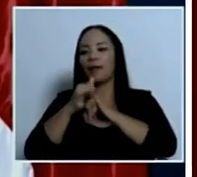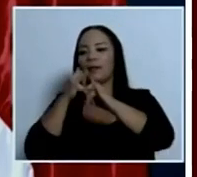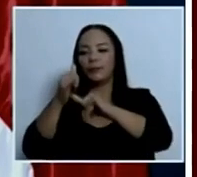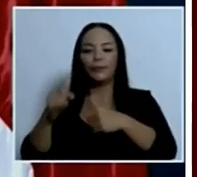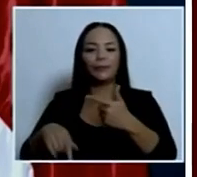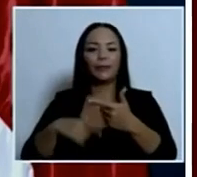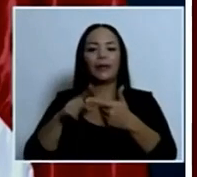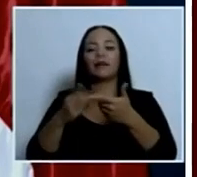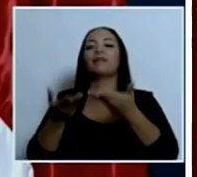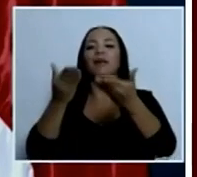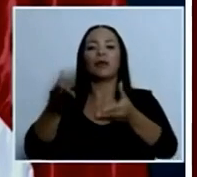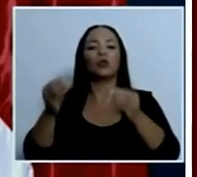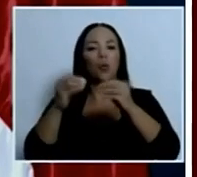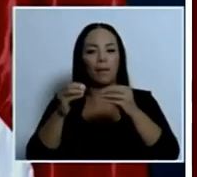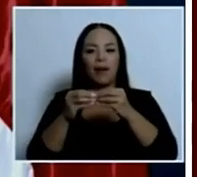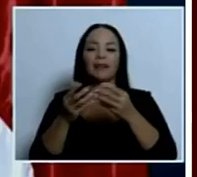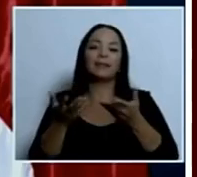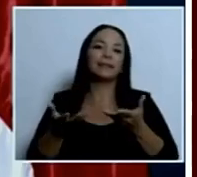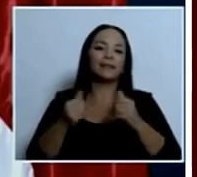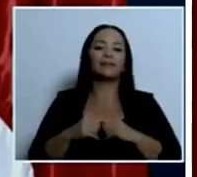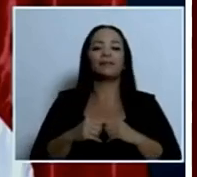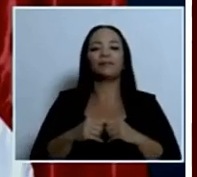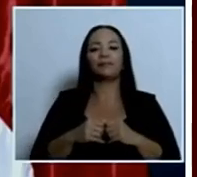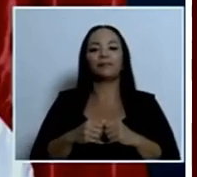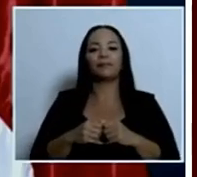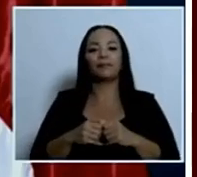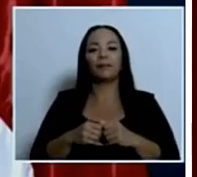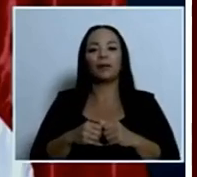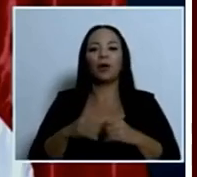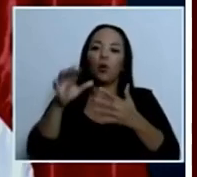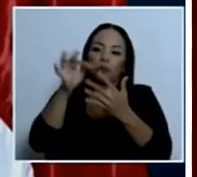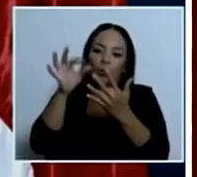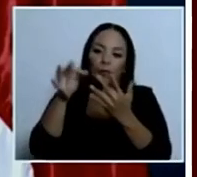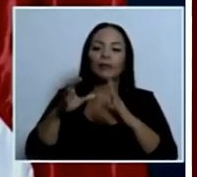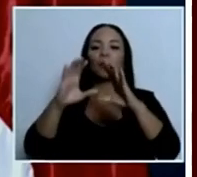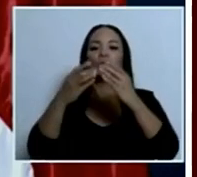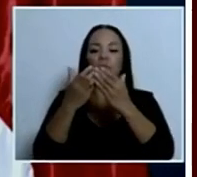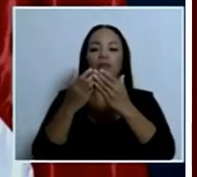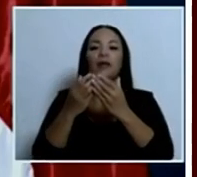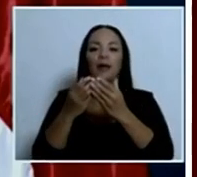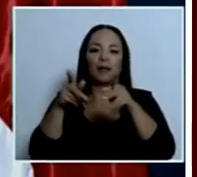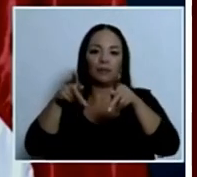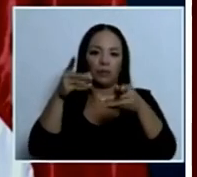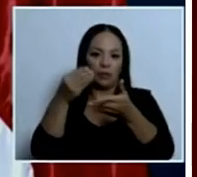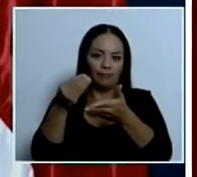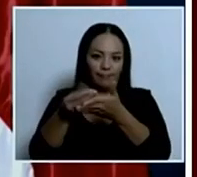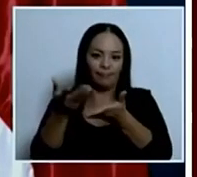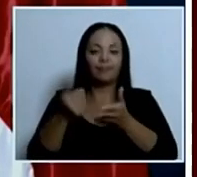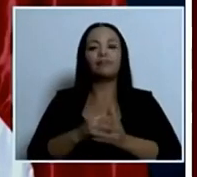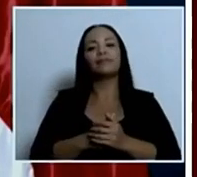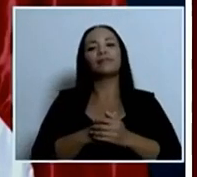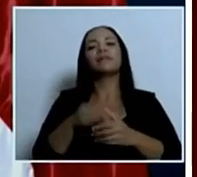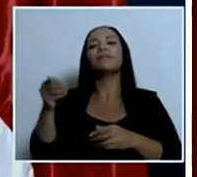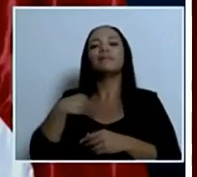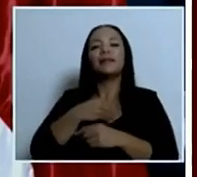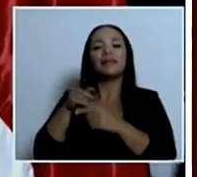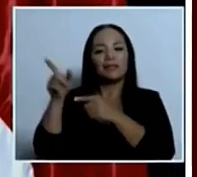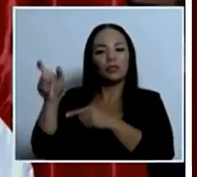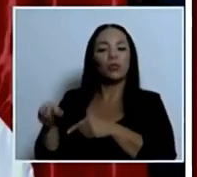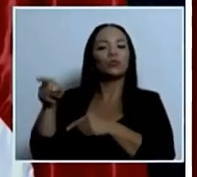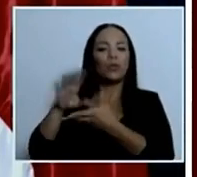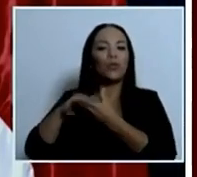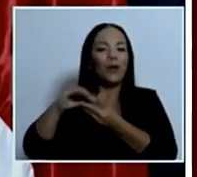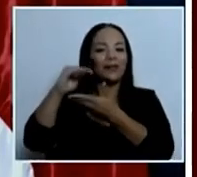dándole más dientes a la Comisión del Consumidor. Y entonces, ministro, cuéntele, usted que ha sido un defensor,